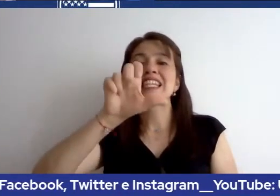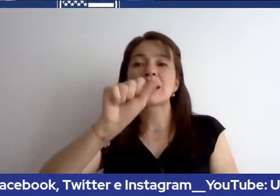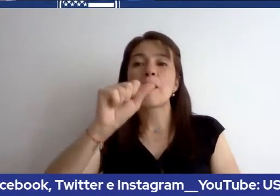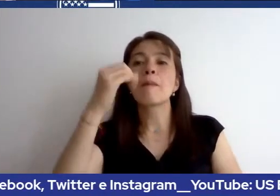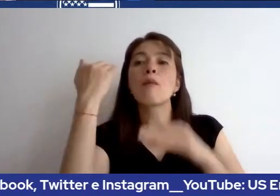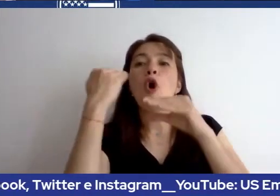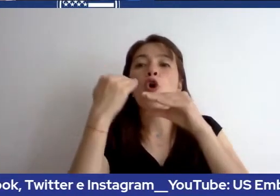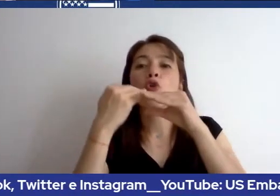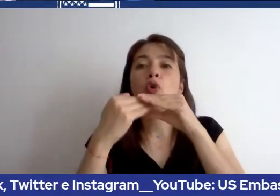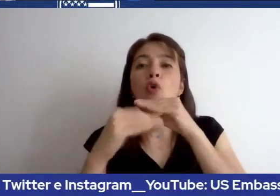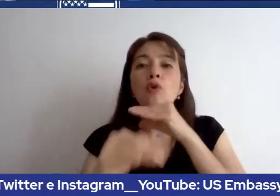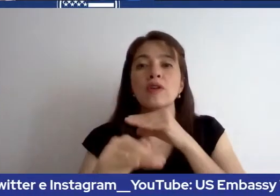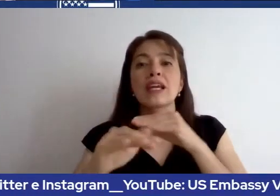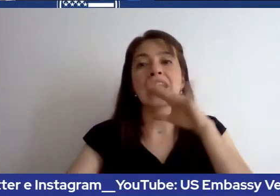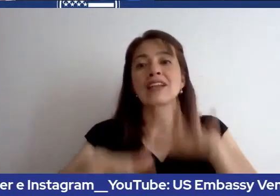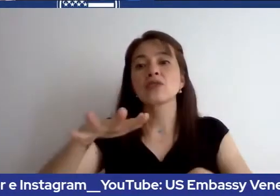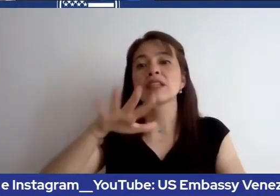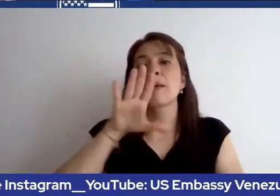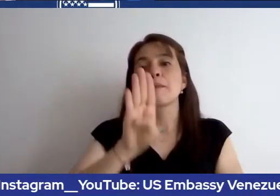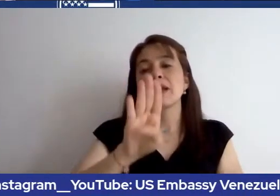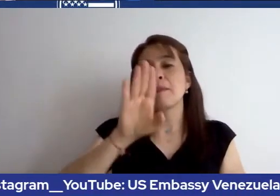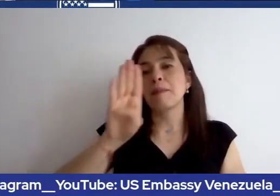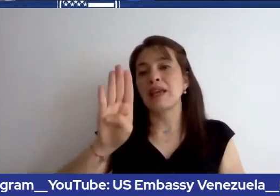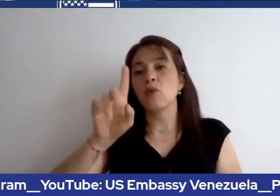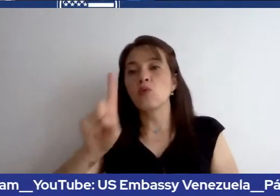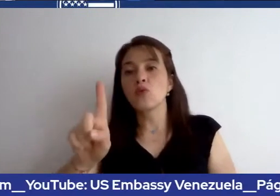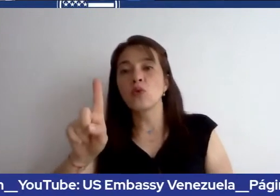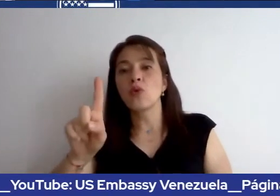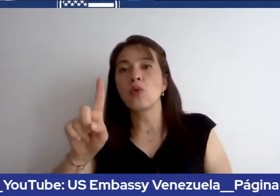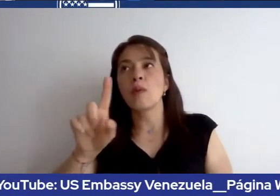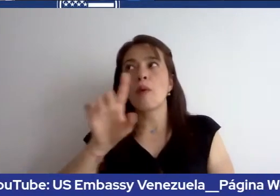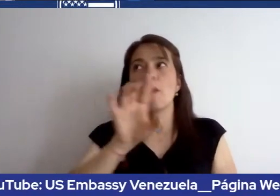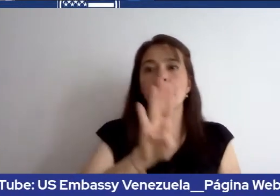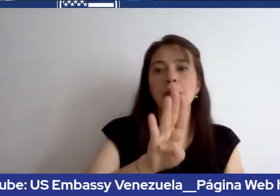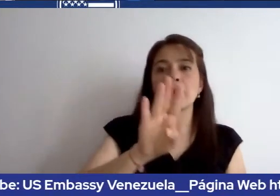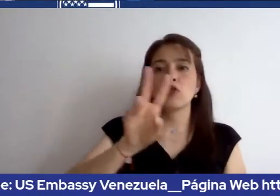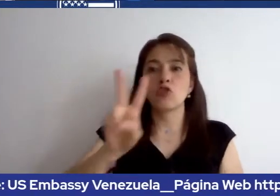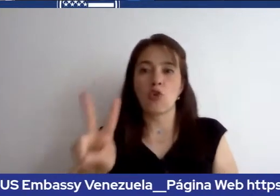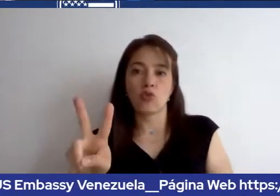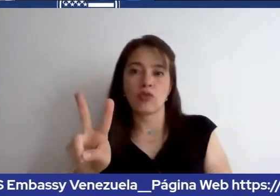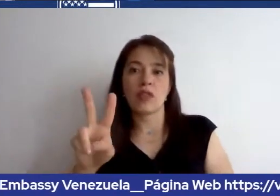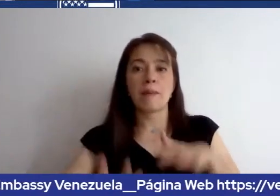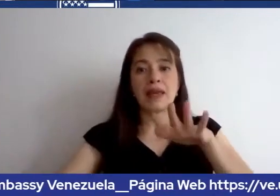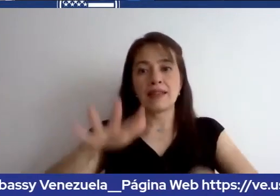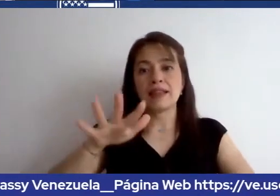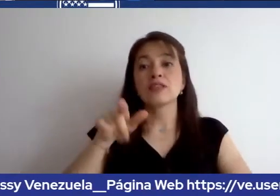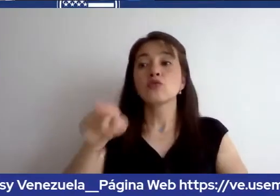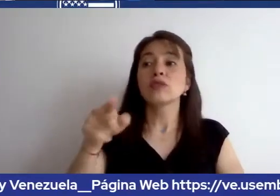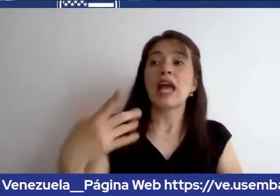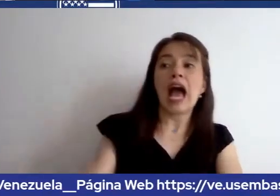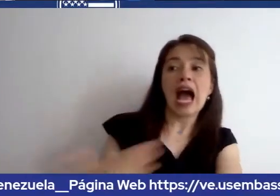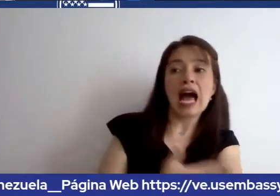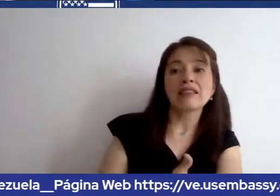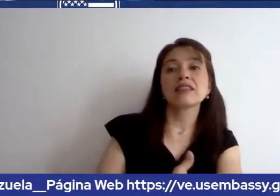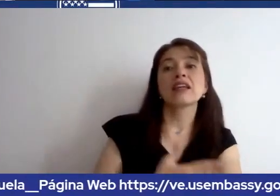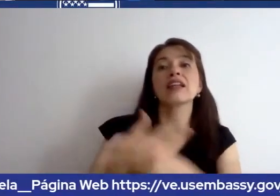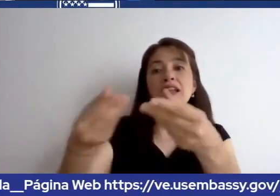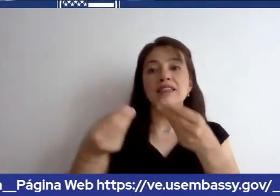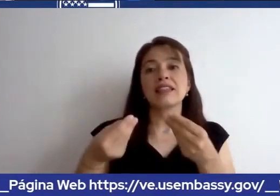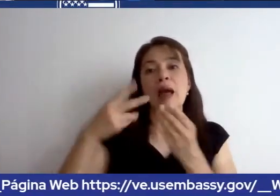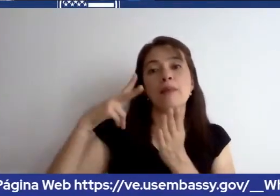casos de b1 b2 o sea visas turísticas si ha tenido una visa a los eeuu